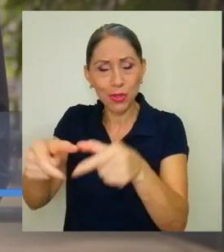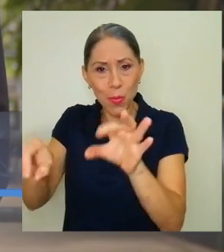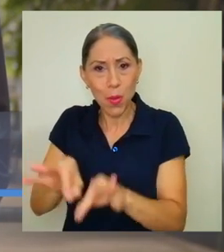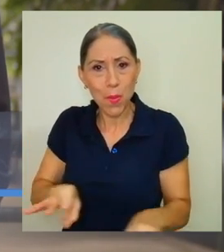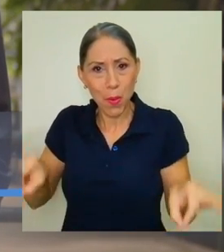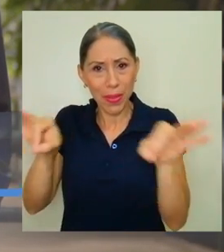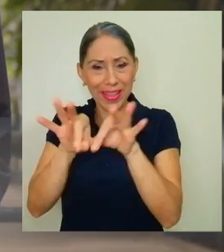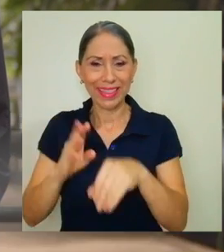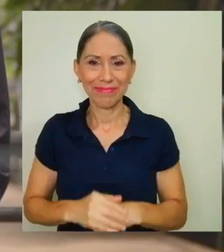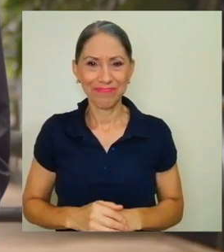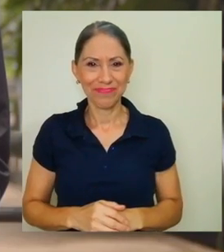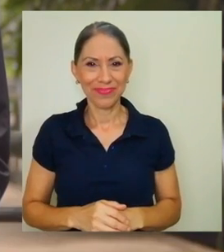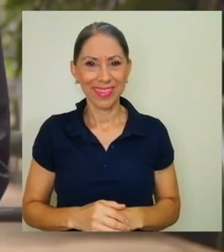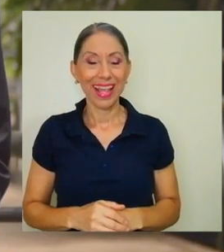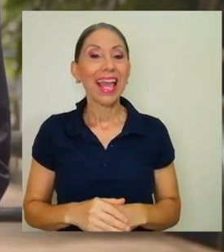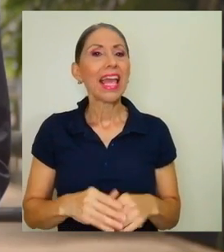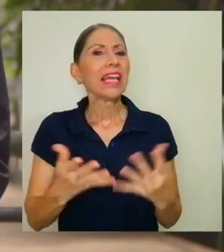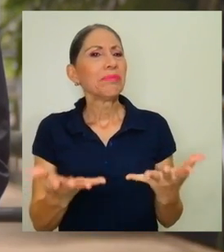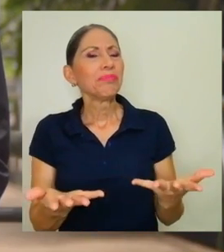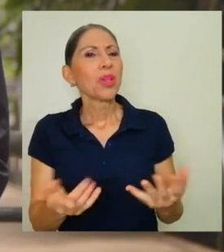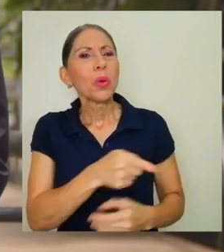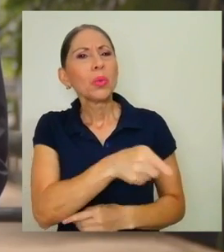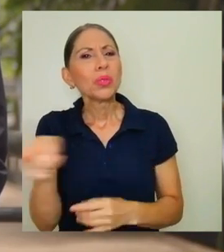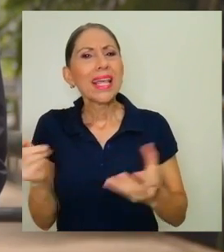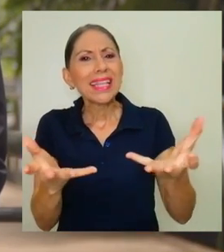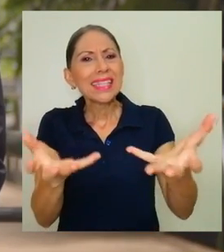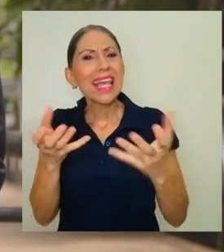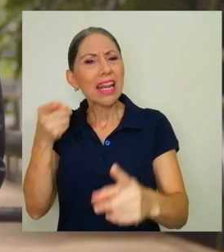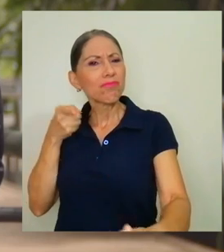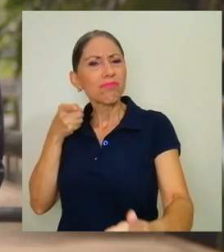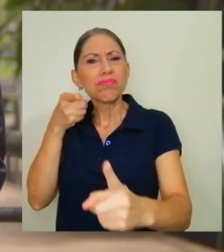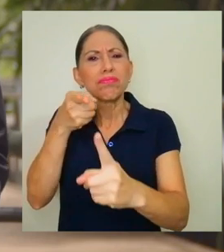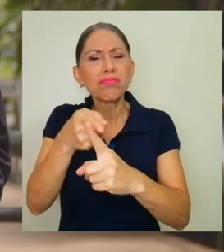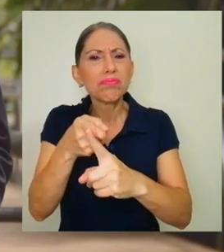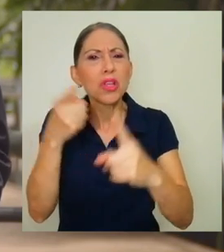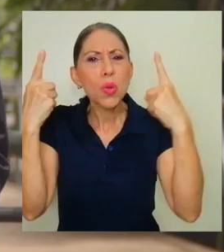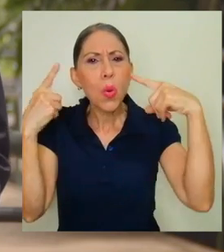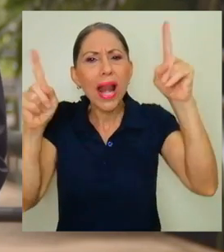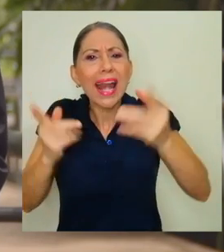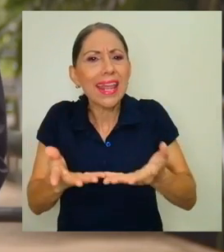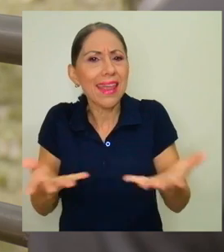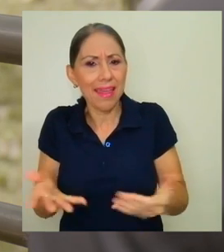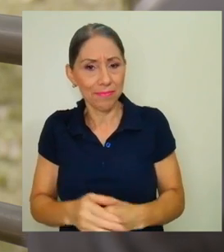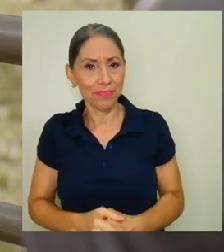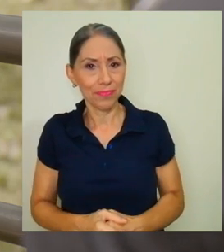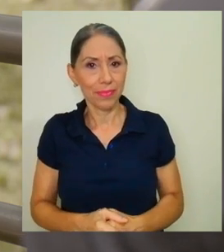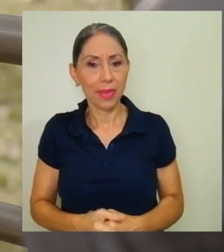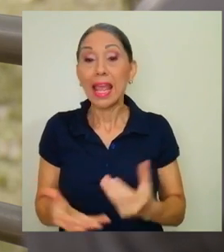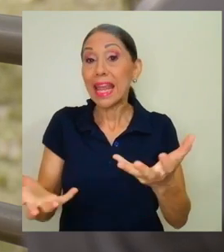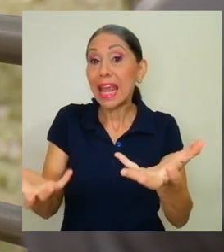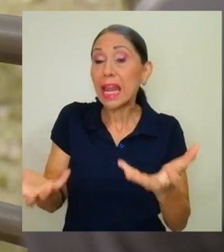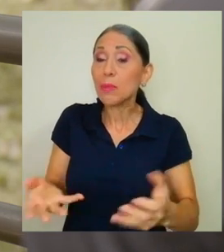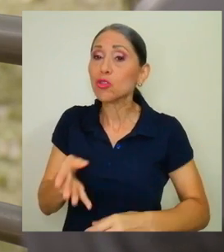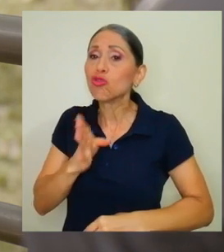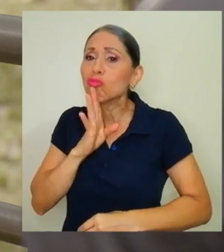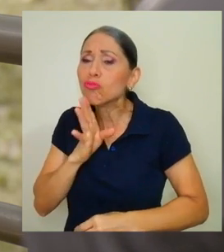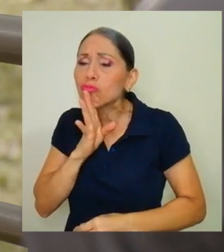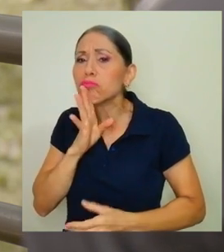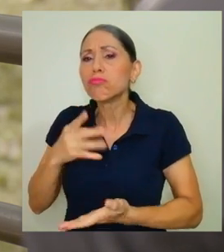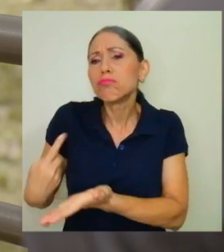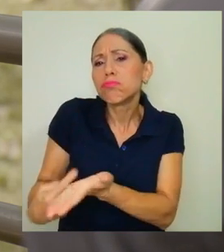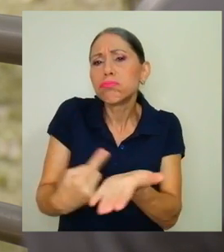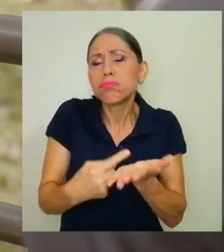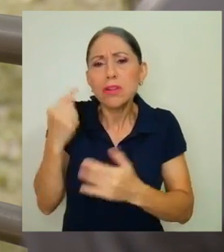vital importancia. Por último, doña Marisol, ¿qué buscan alcanzar con esta iniciativa? ¿Qué es lo que se persigue? Bueno, reflexionar en